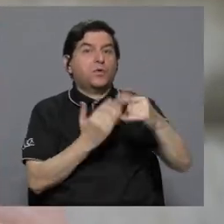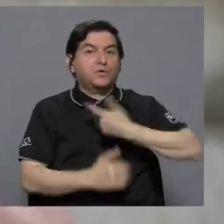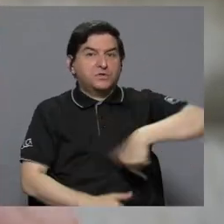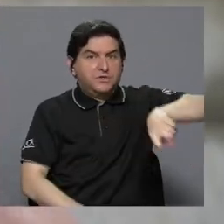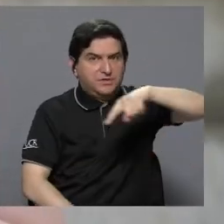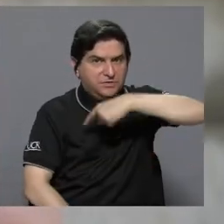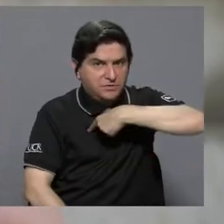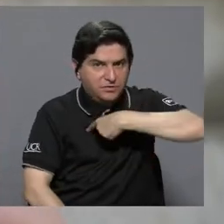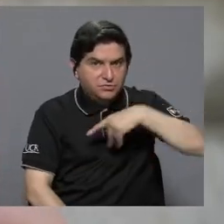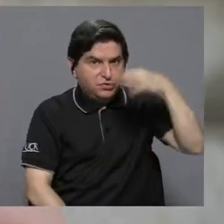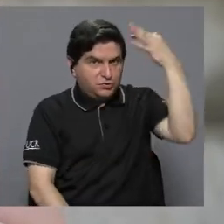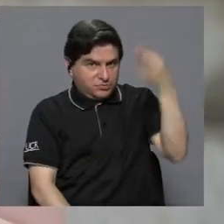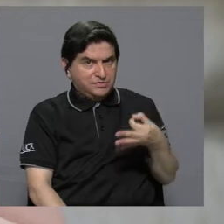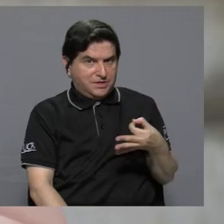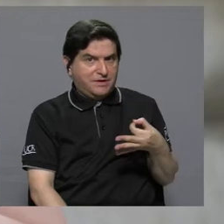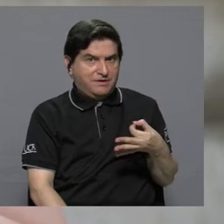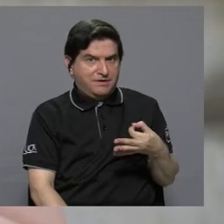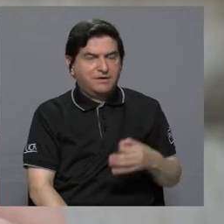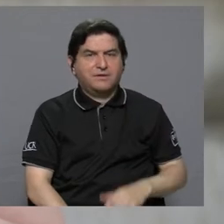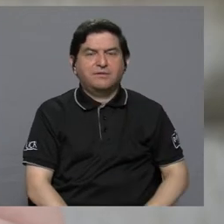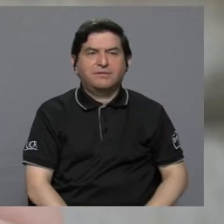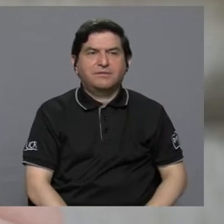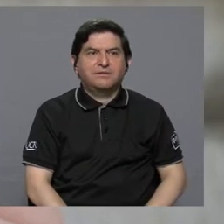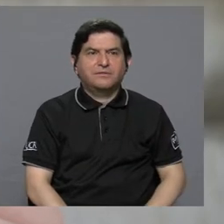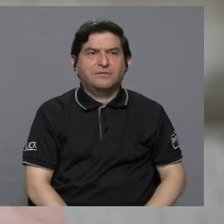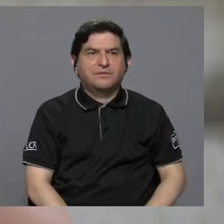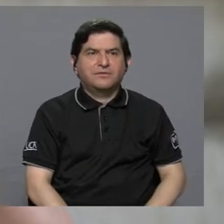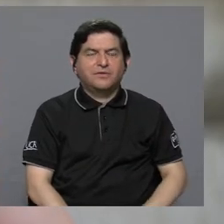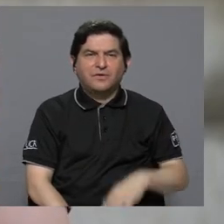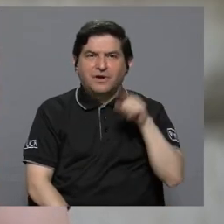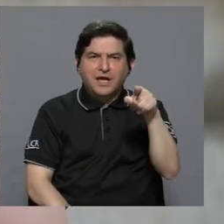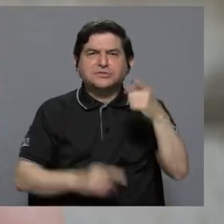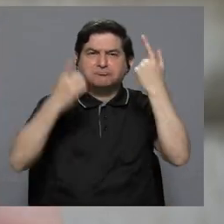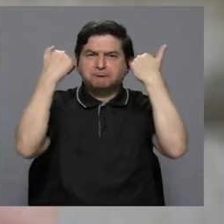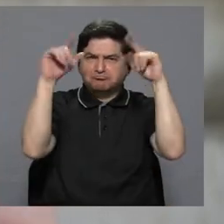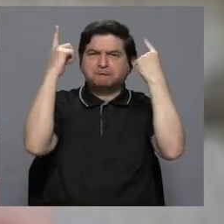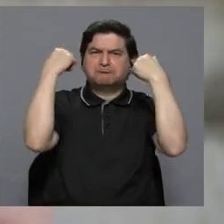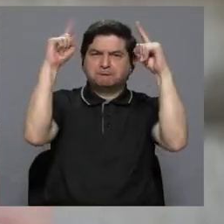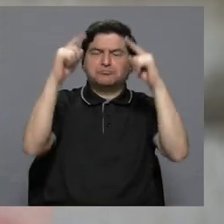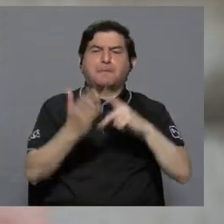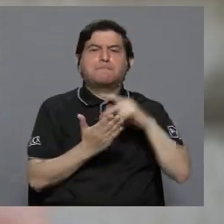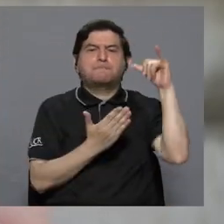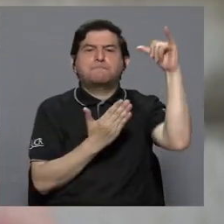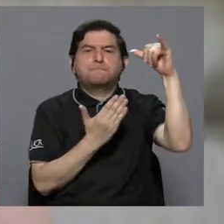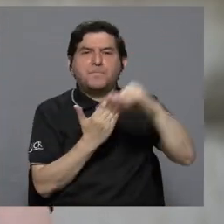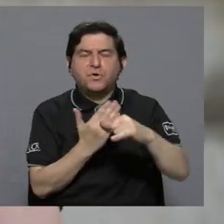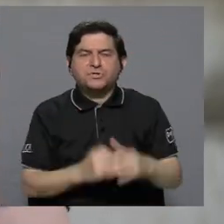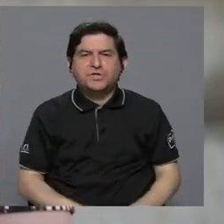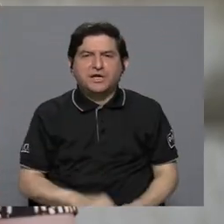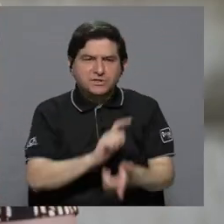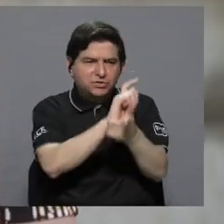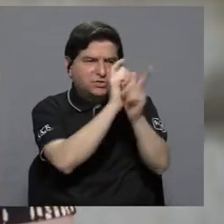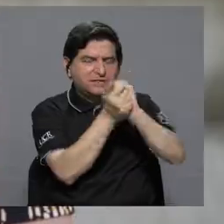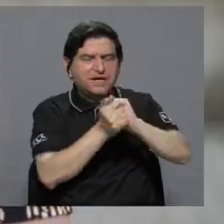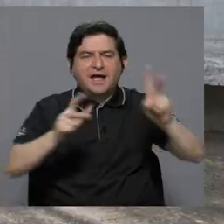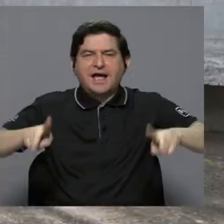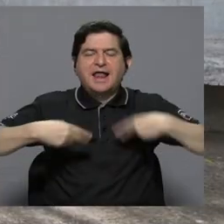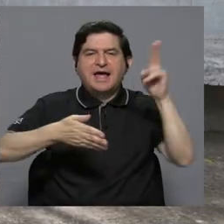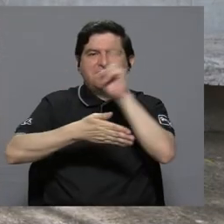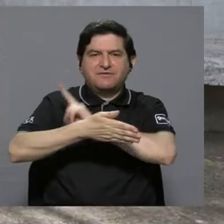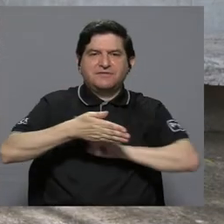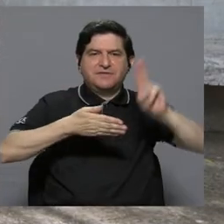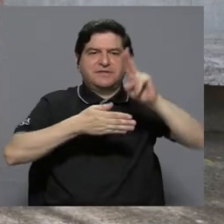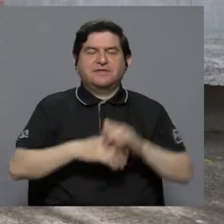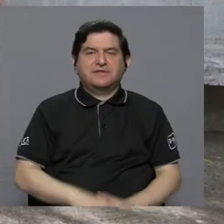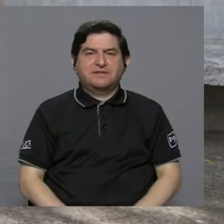nosotros creo que ha sido exitoso ha sido el proyecto transición a la vida universitaria.